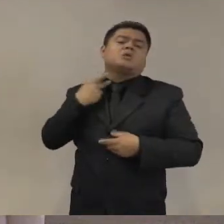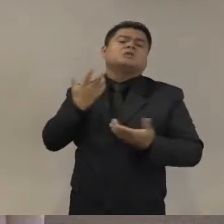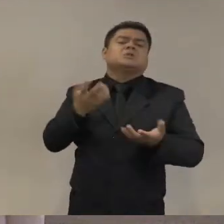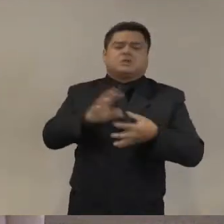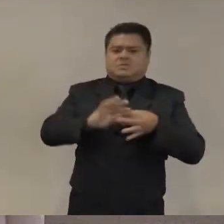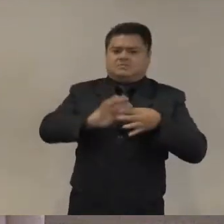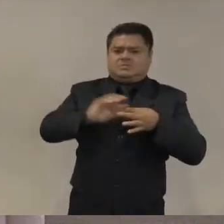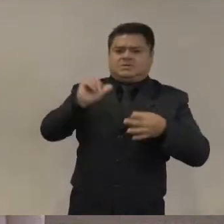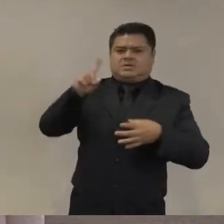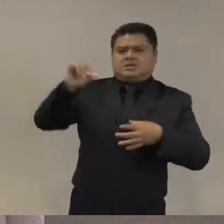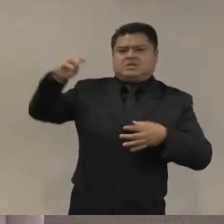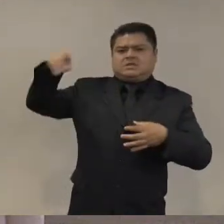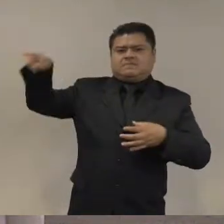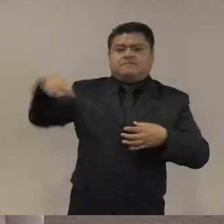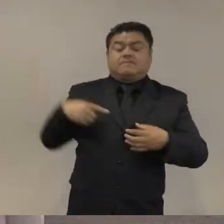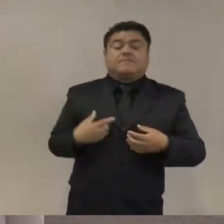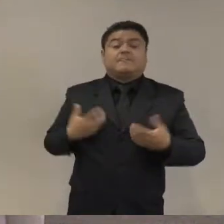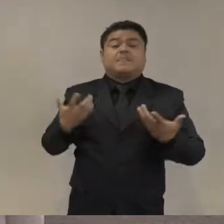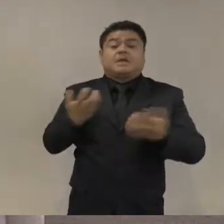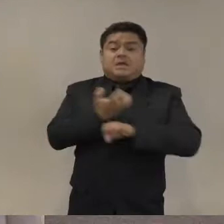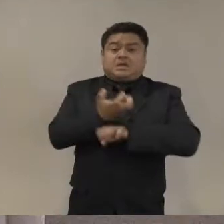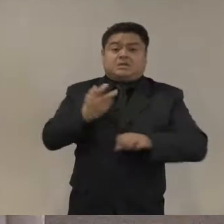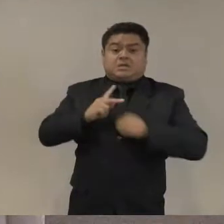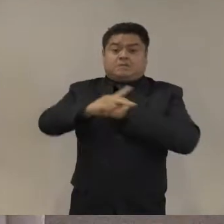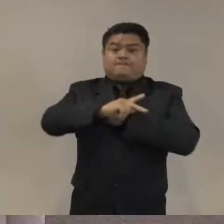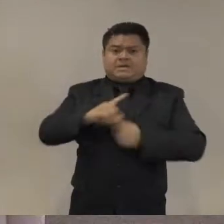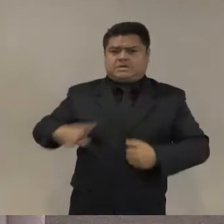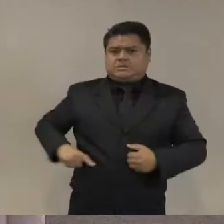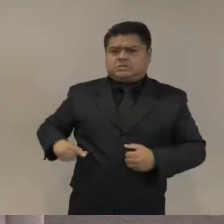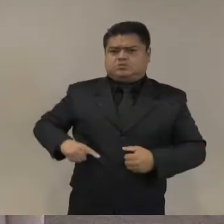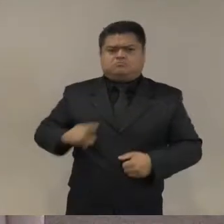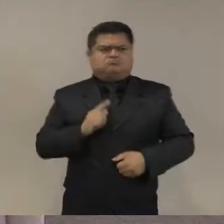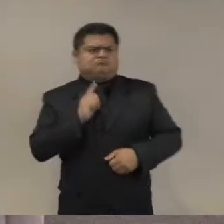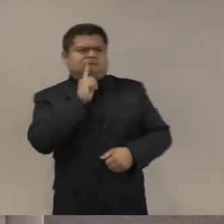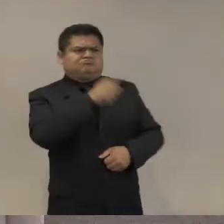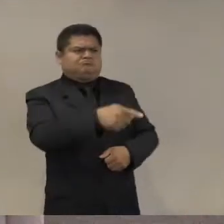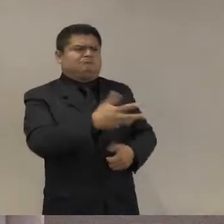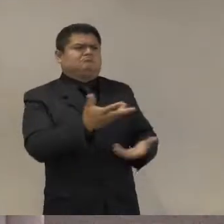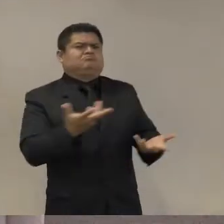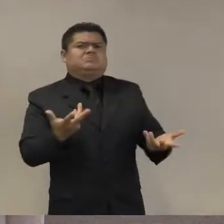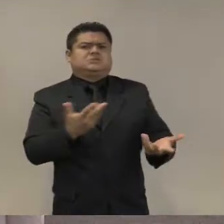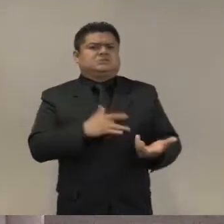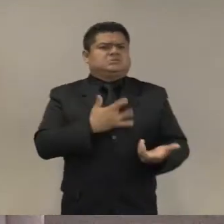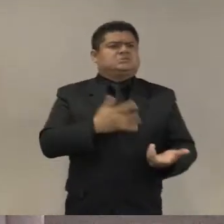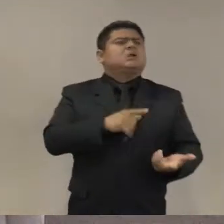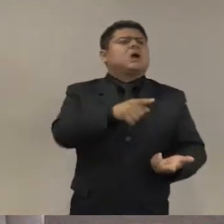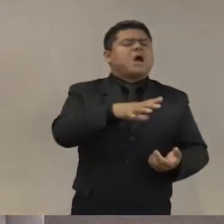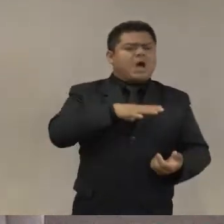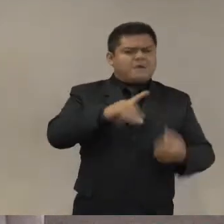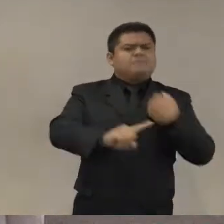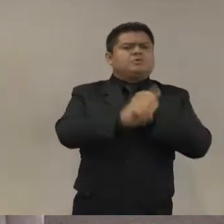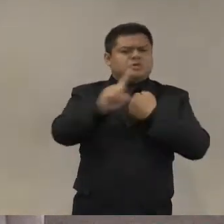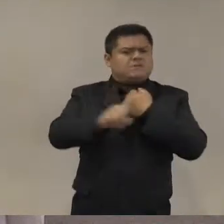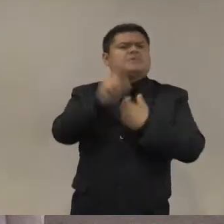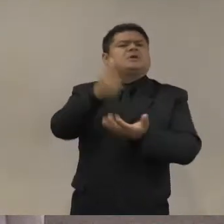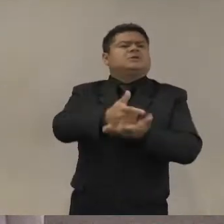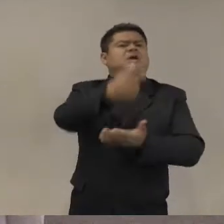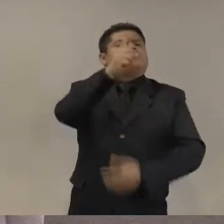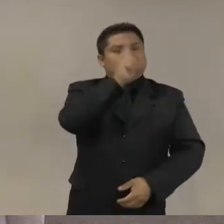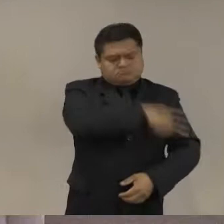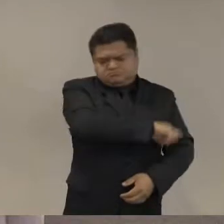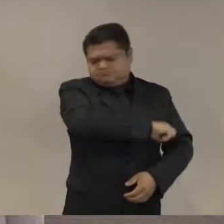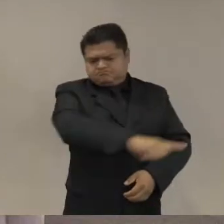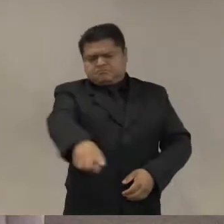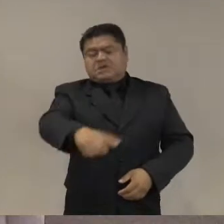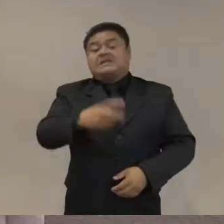amenazas que perciben los estados como suficientemente graves para justificar que haya soldados en la calle esa es una decisión también